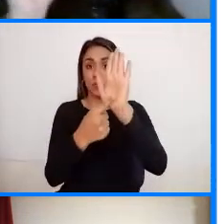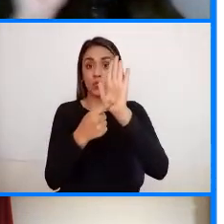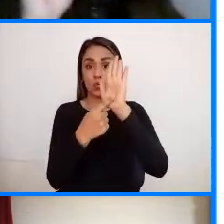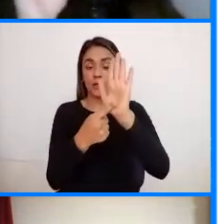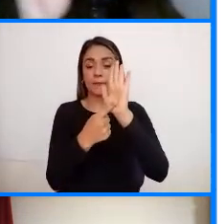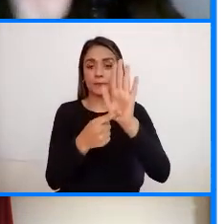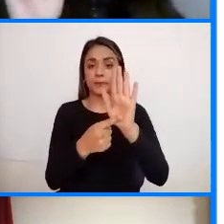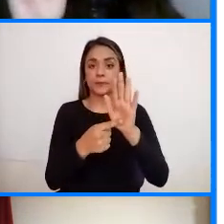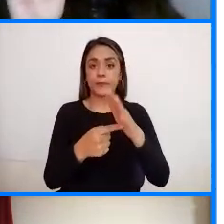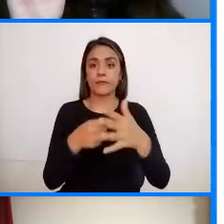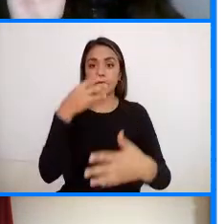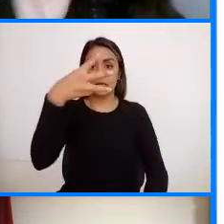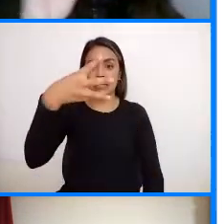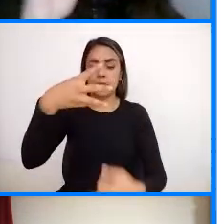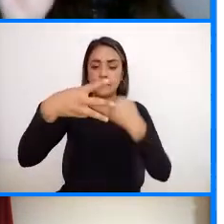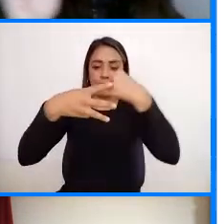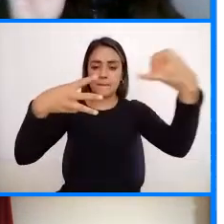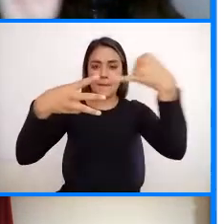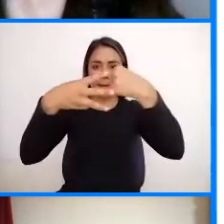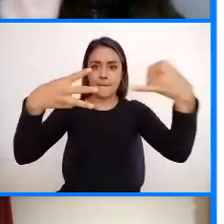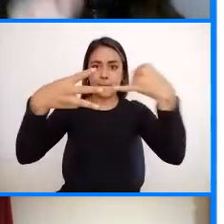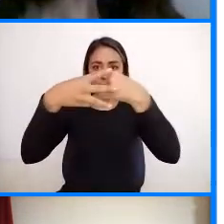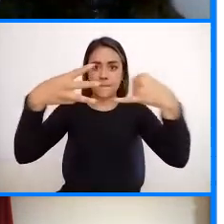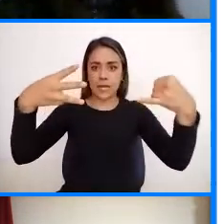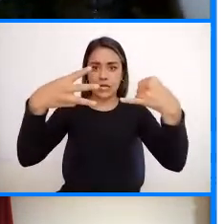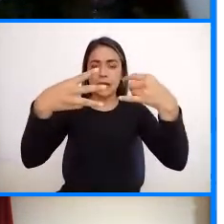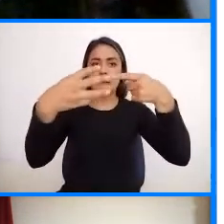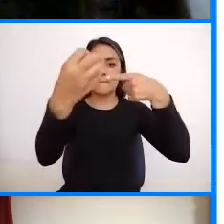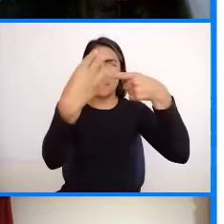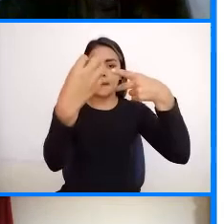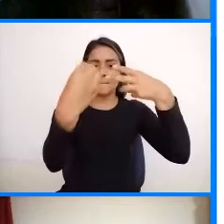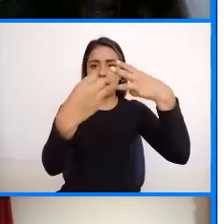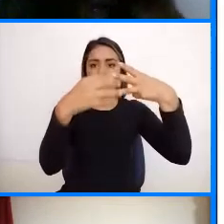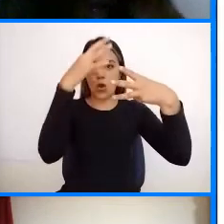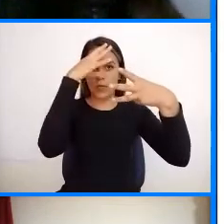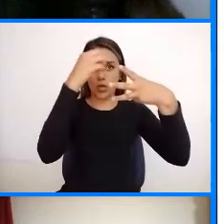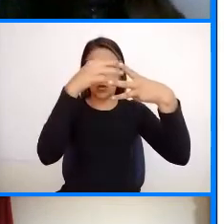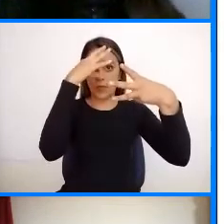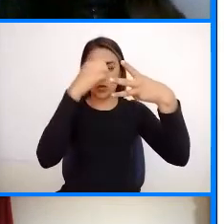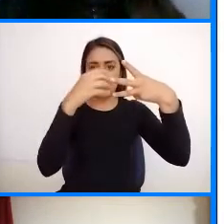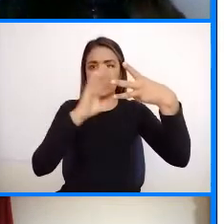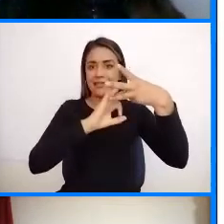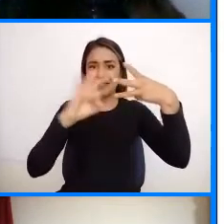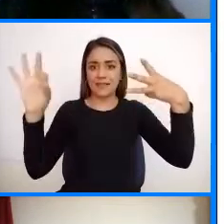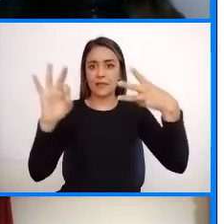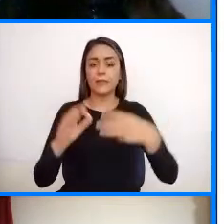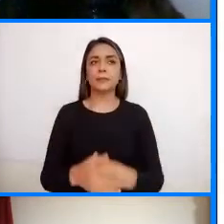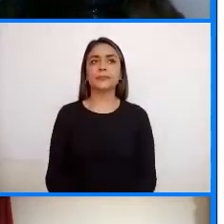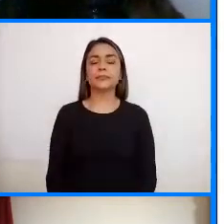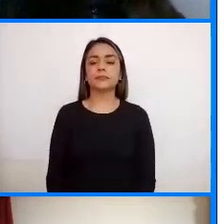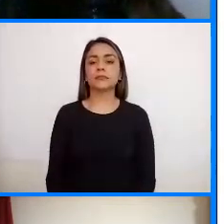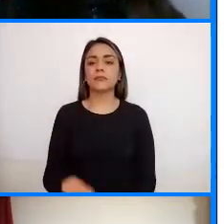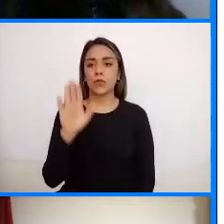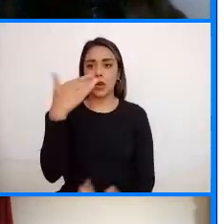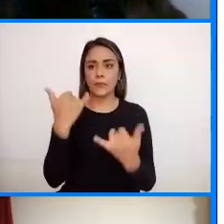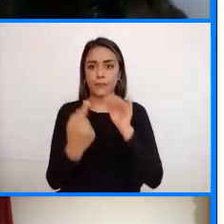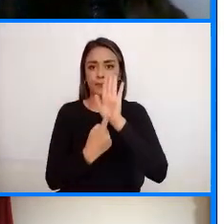tres líneas nada más Son tres comentarios que hay que poner No es nada más Les voy a mostrar cómo se hace